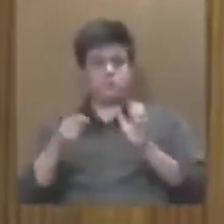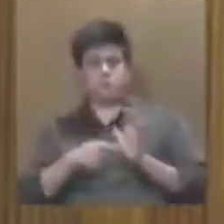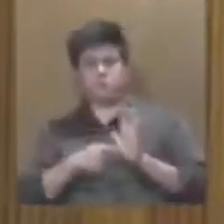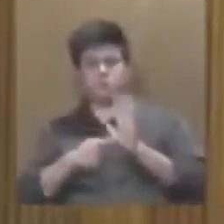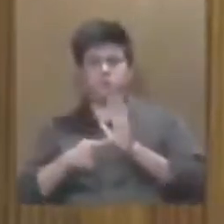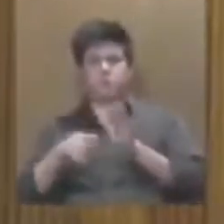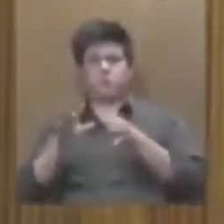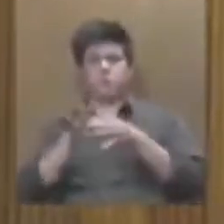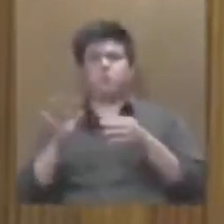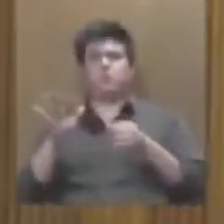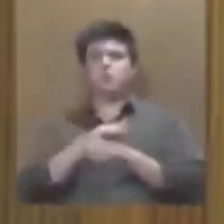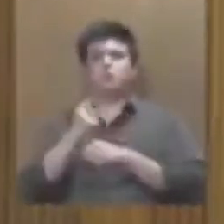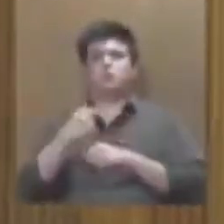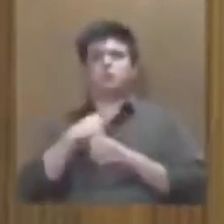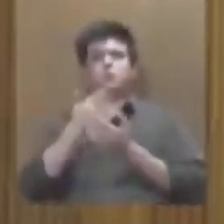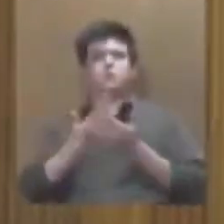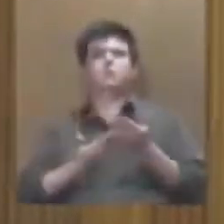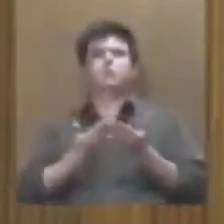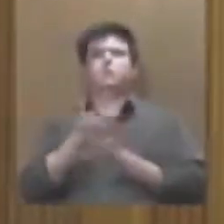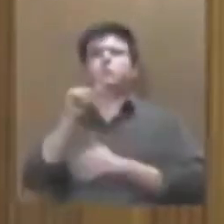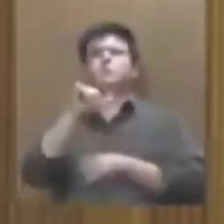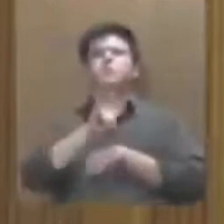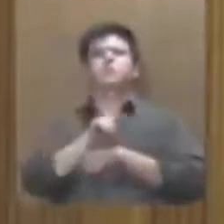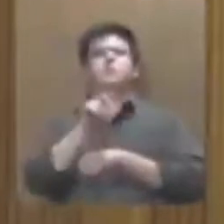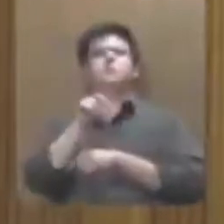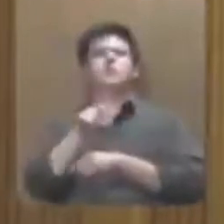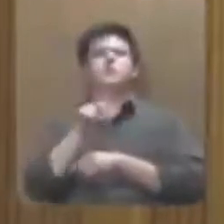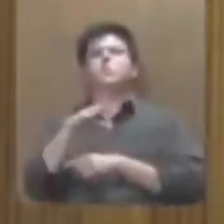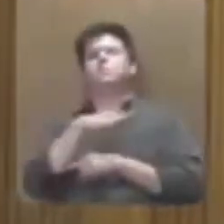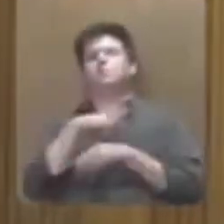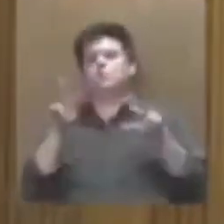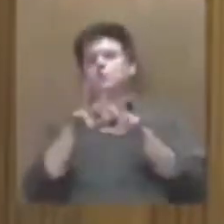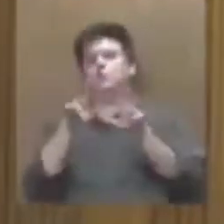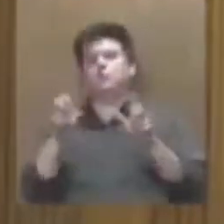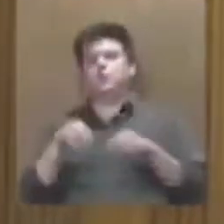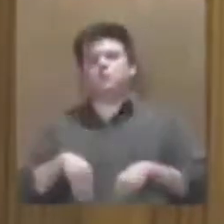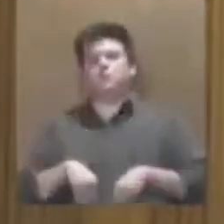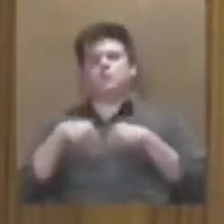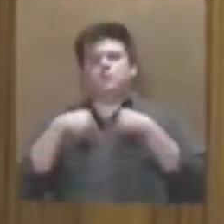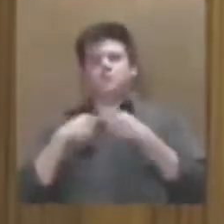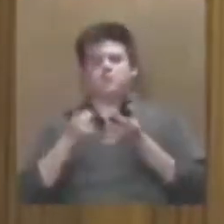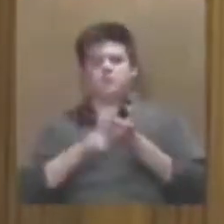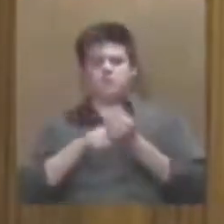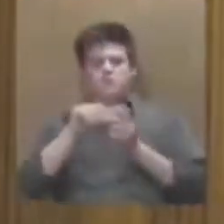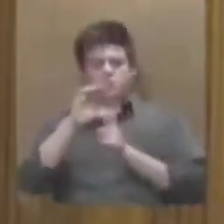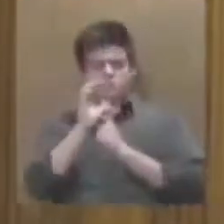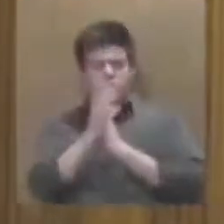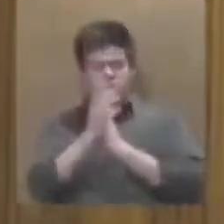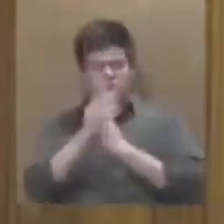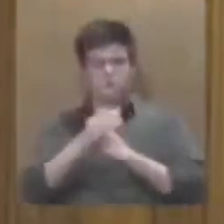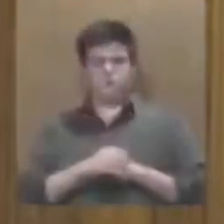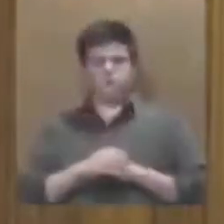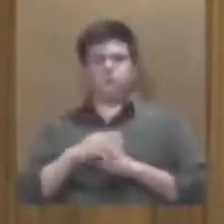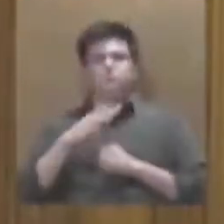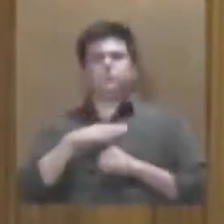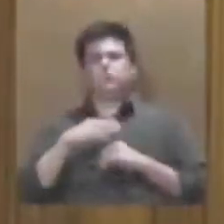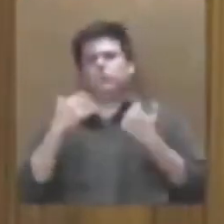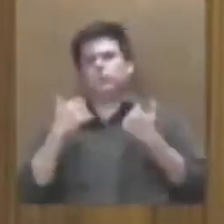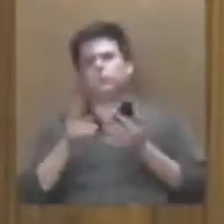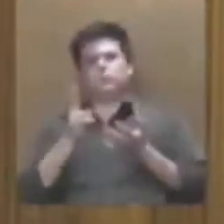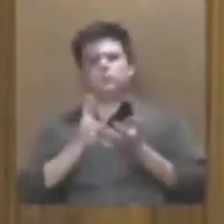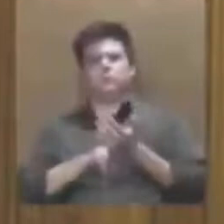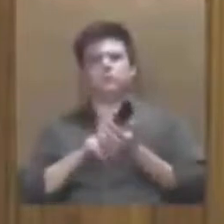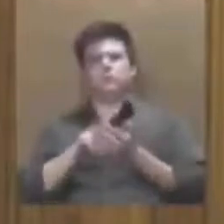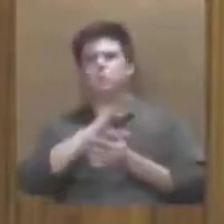porque la reserva que planteo el día de hoy aquí tiene mucho que ver con la vida interna del Congreso tiene mucho que ver con la